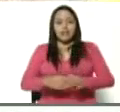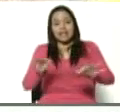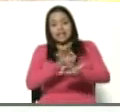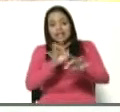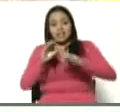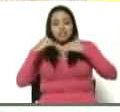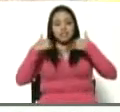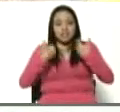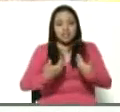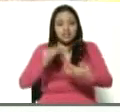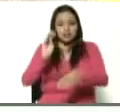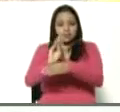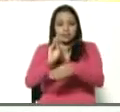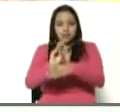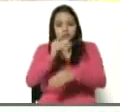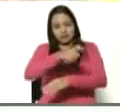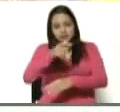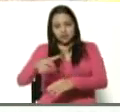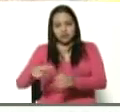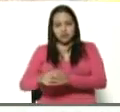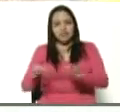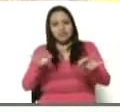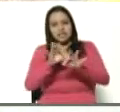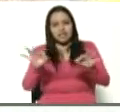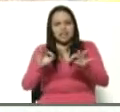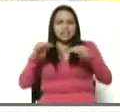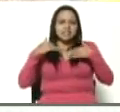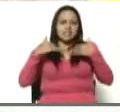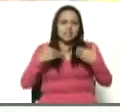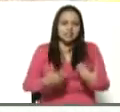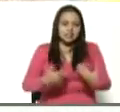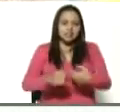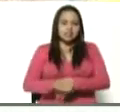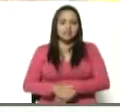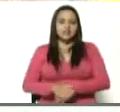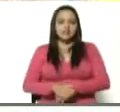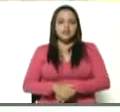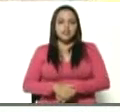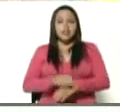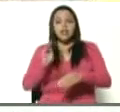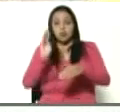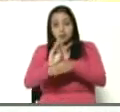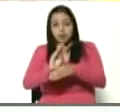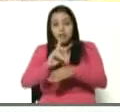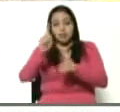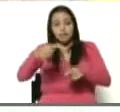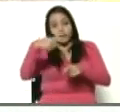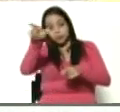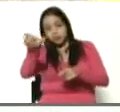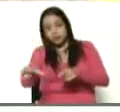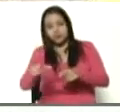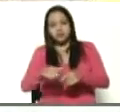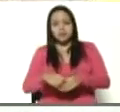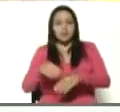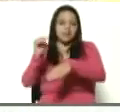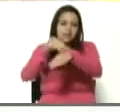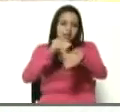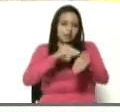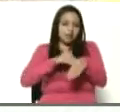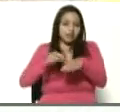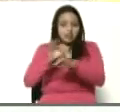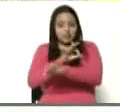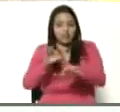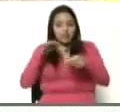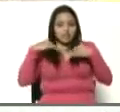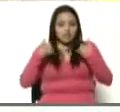se canse de cuidarse. Que nadie se rinda de cuidar a los demás. Es mi llamado. Nadie se